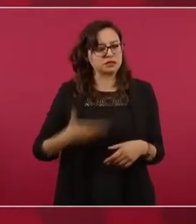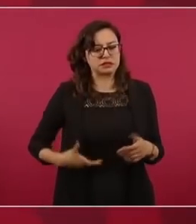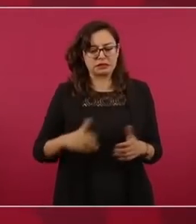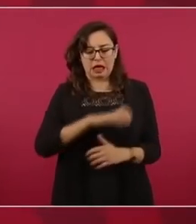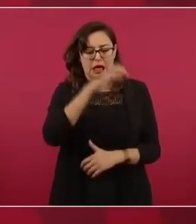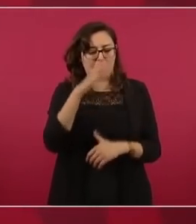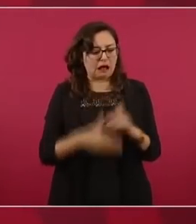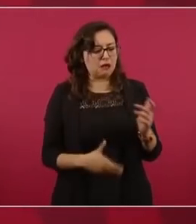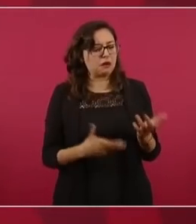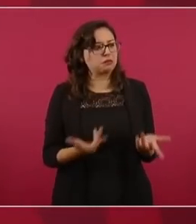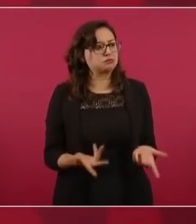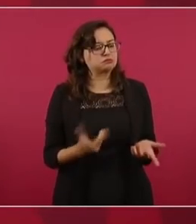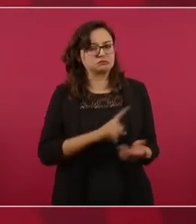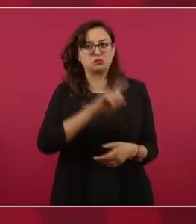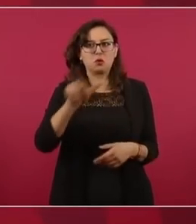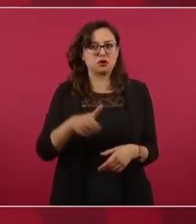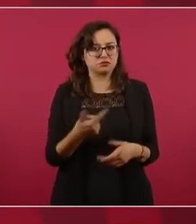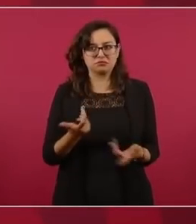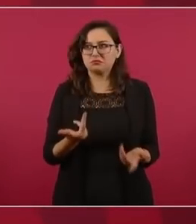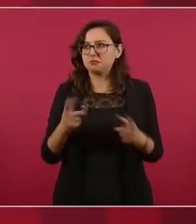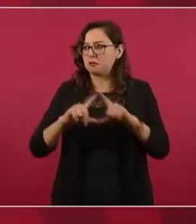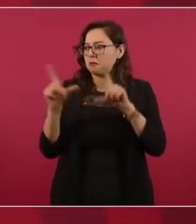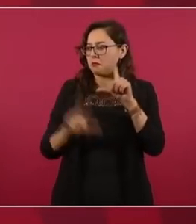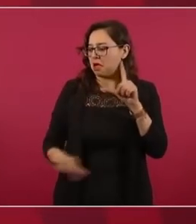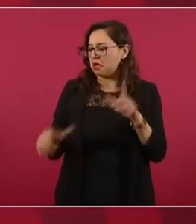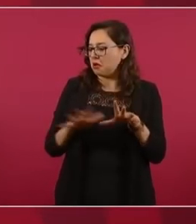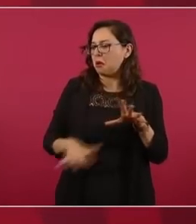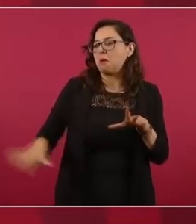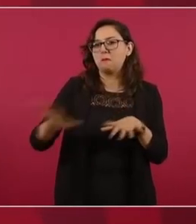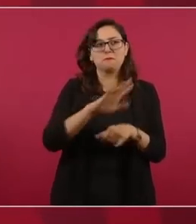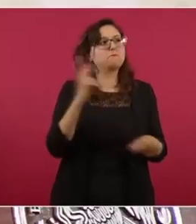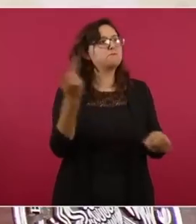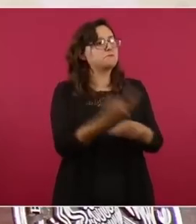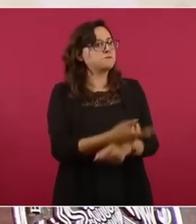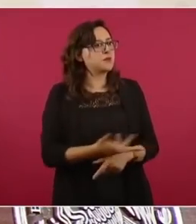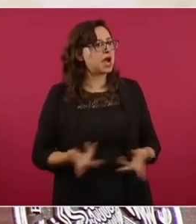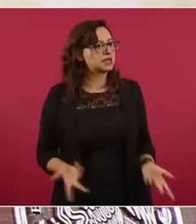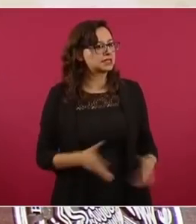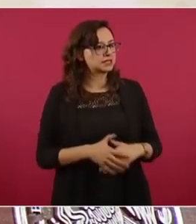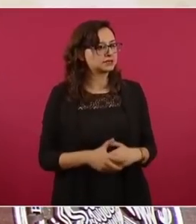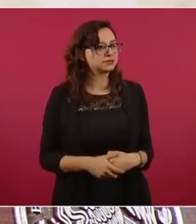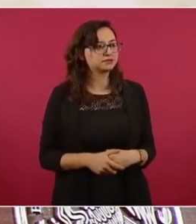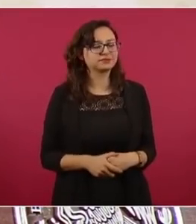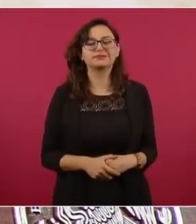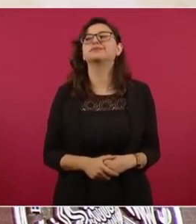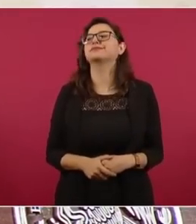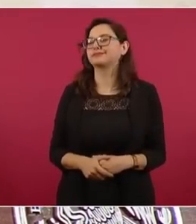vamos a seguir y va a haber continuidad con cambio.